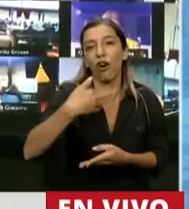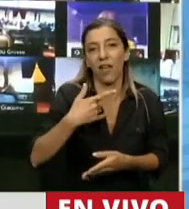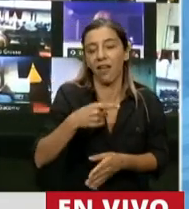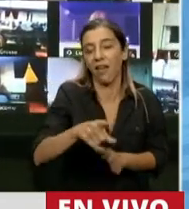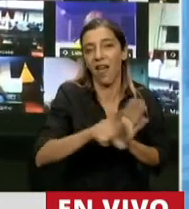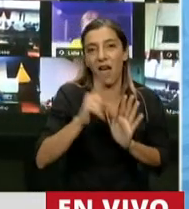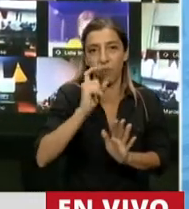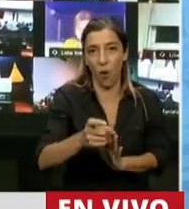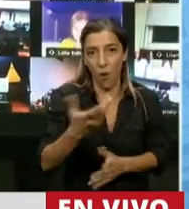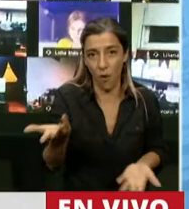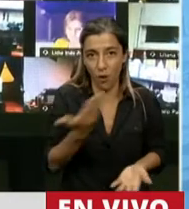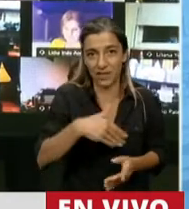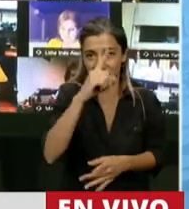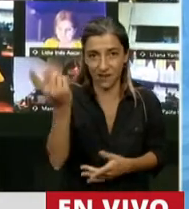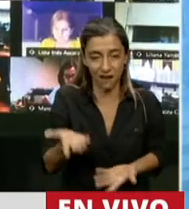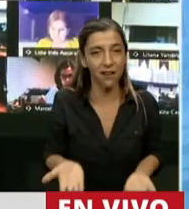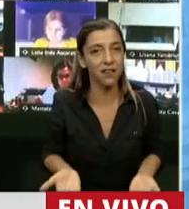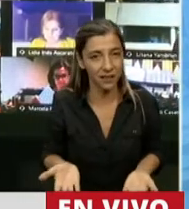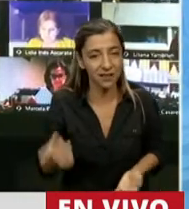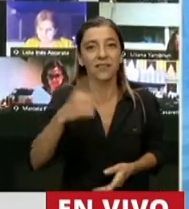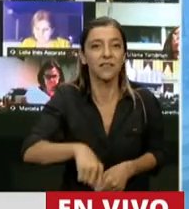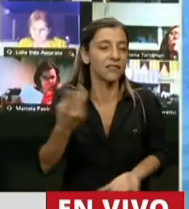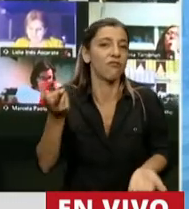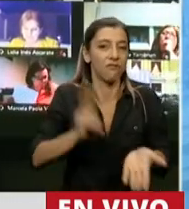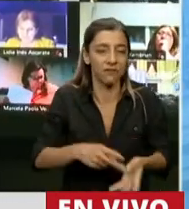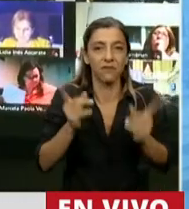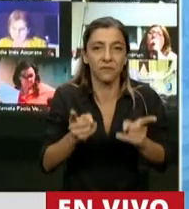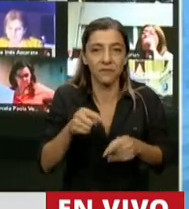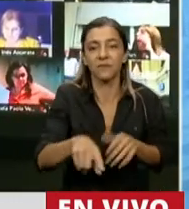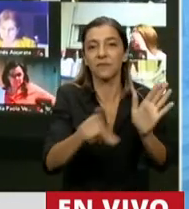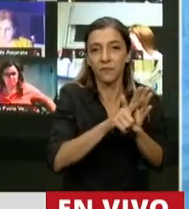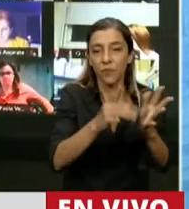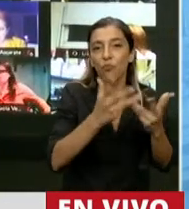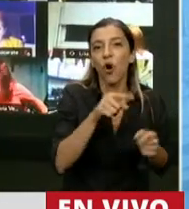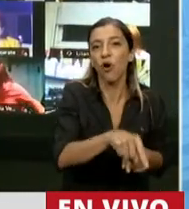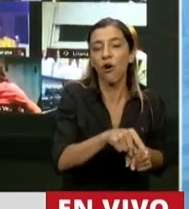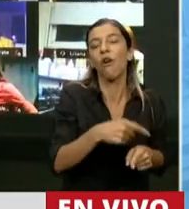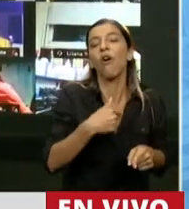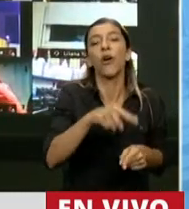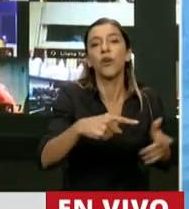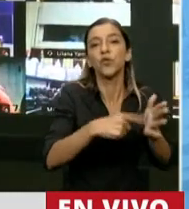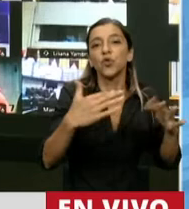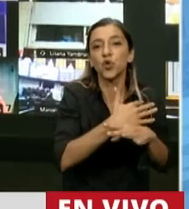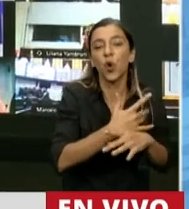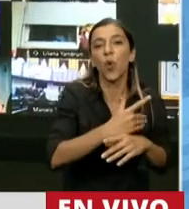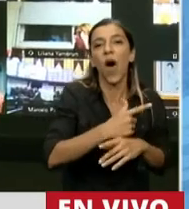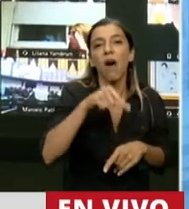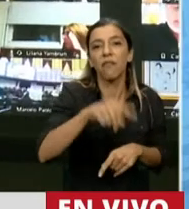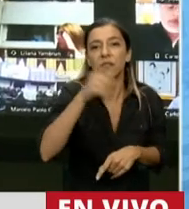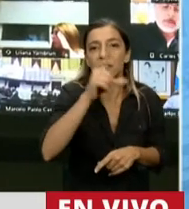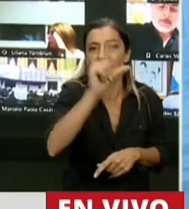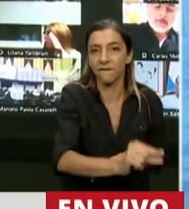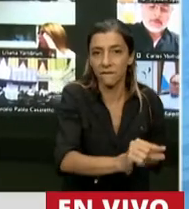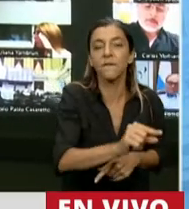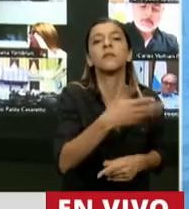camino, el de la prepotencia unitaria. Esta ley reduce el coeficiente de la Ciudad de Buenos Aires al momento